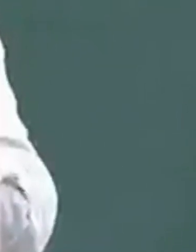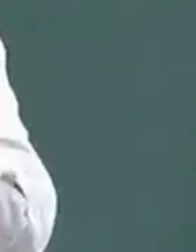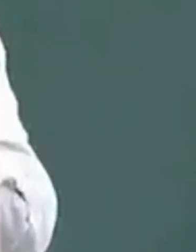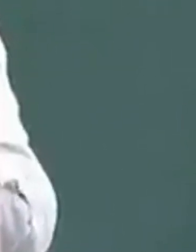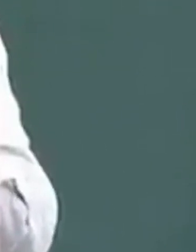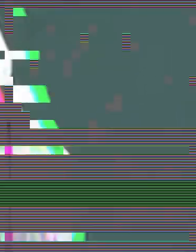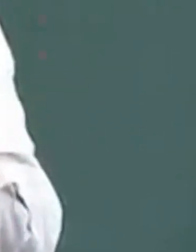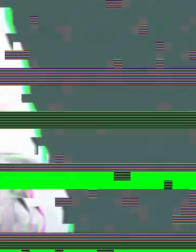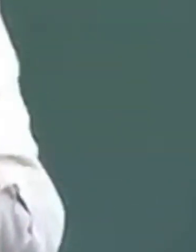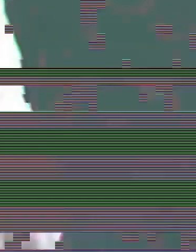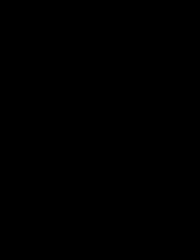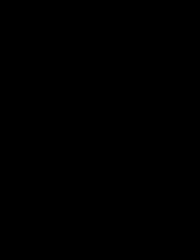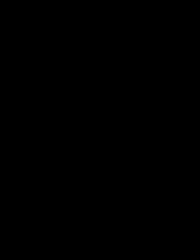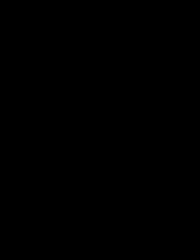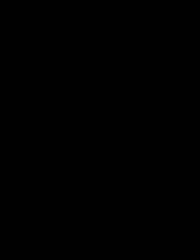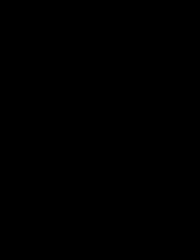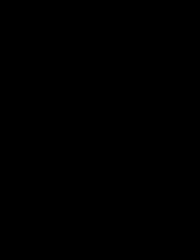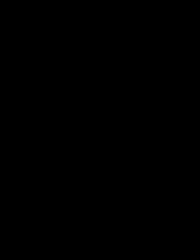ganso!